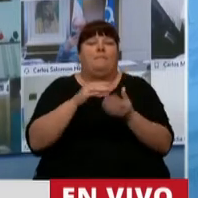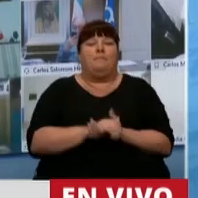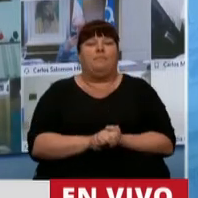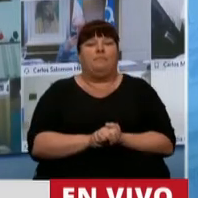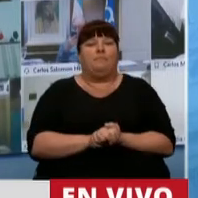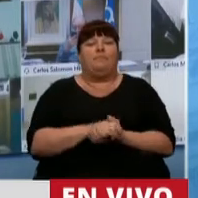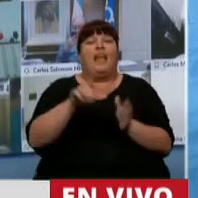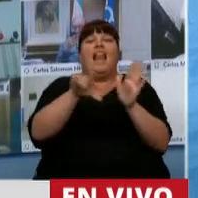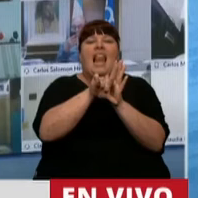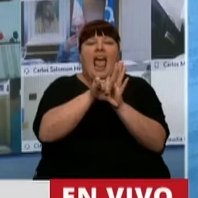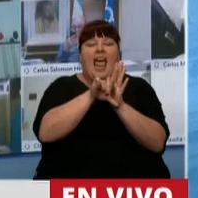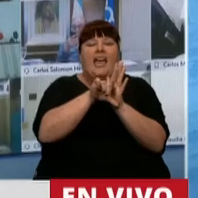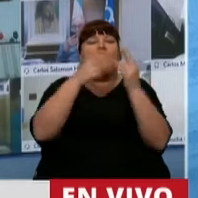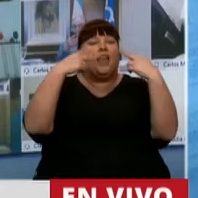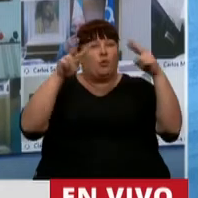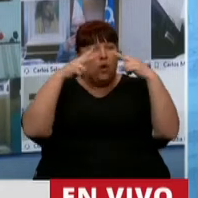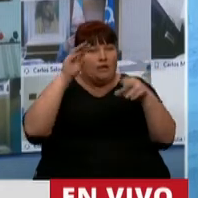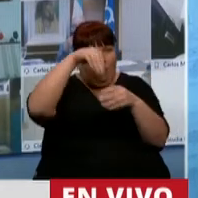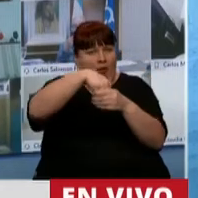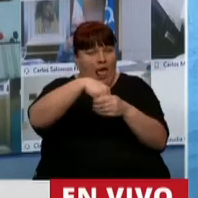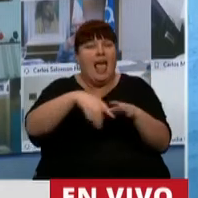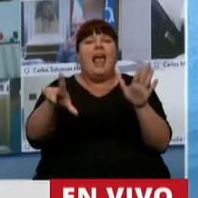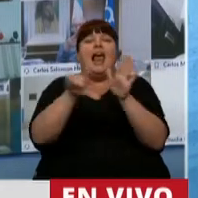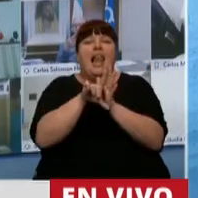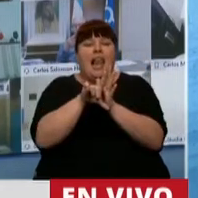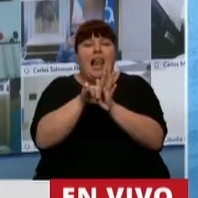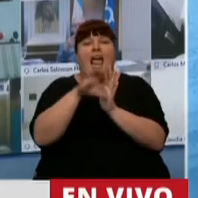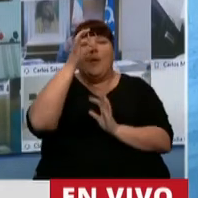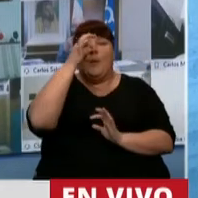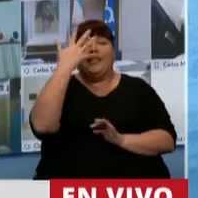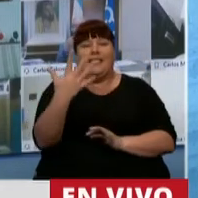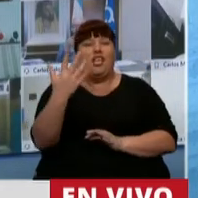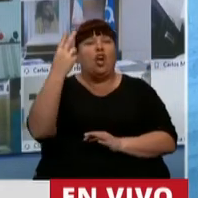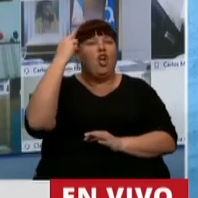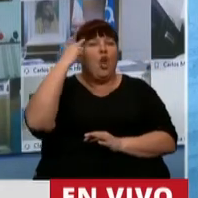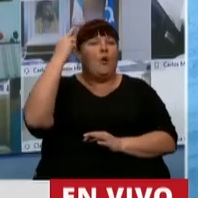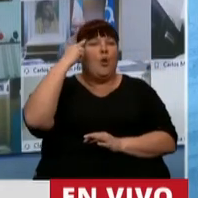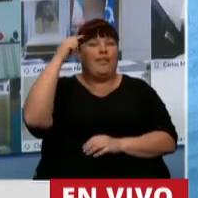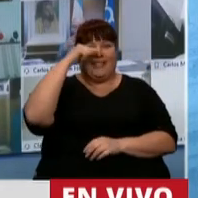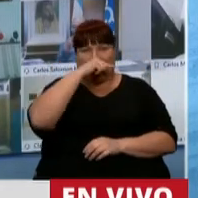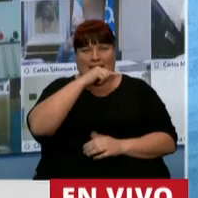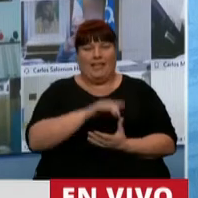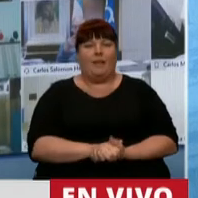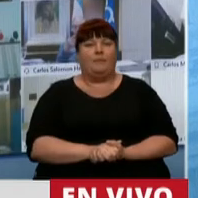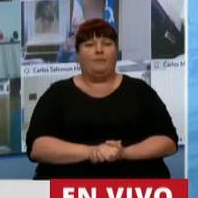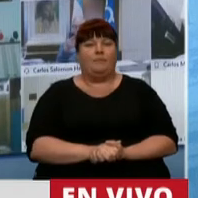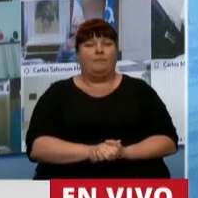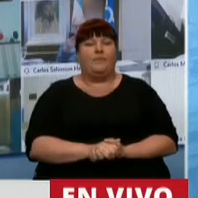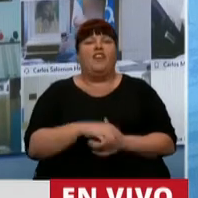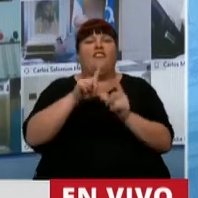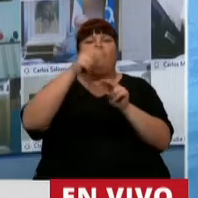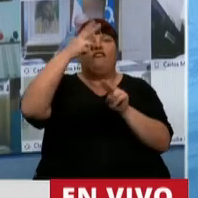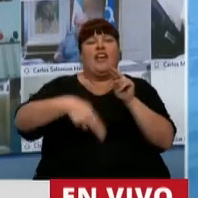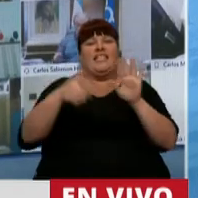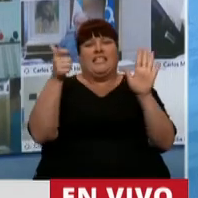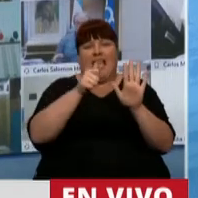de la Ley de Turismo, la Ley 25.997. Tiene un plazo de